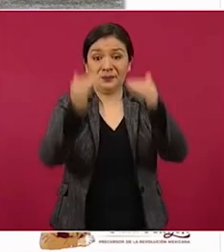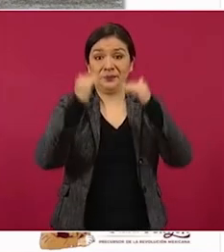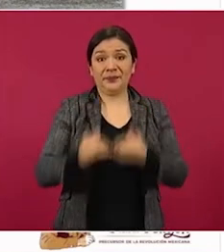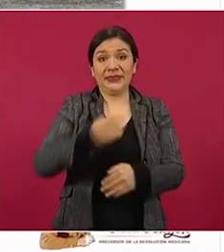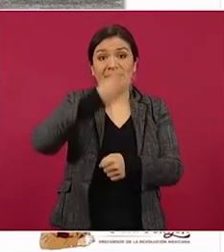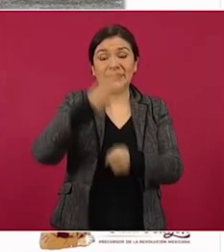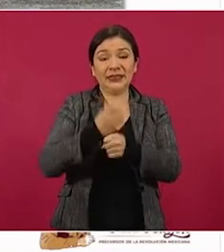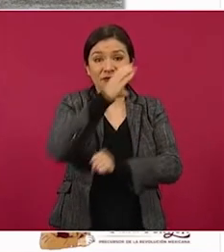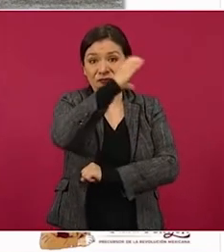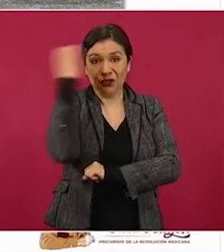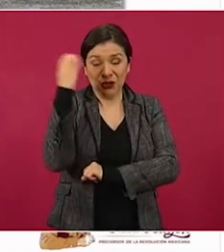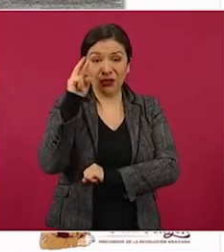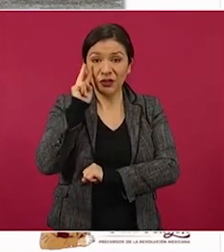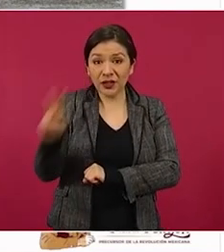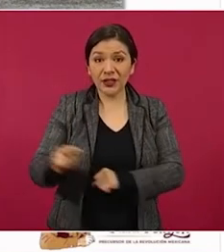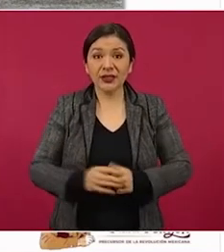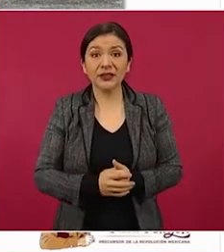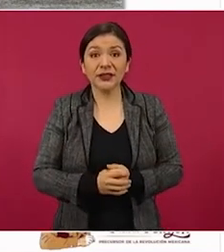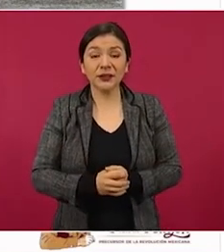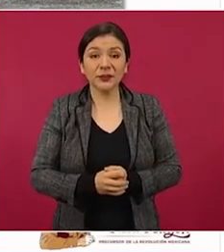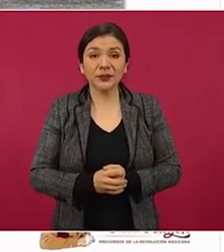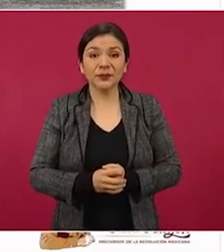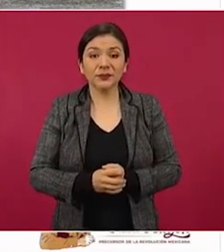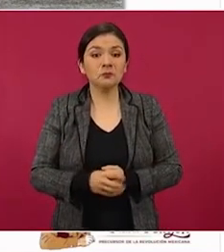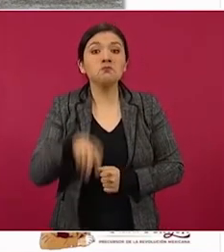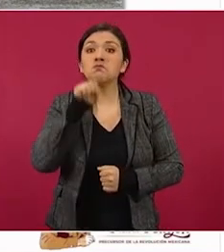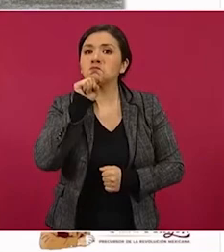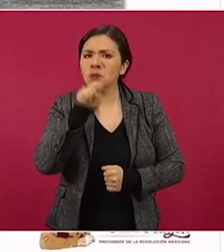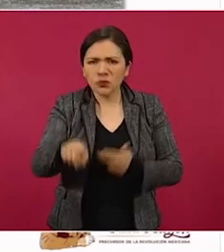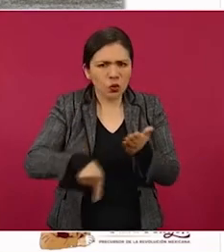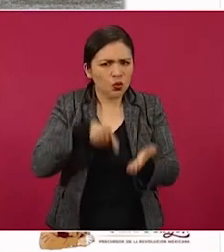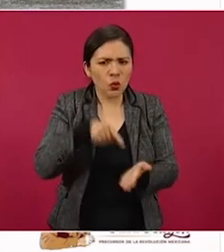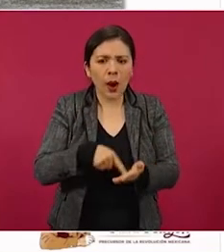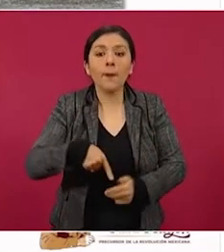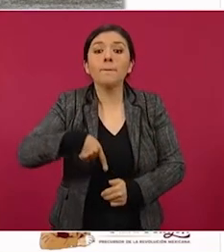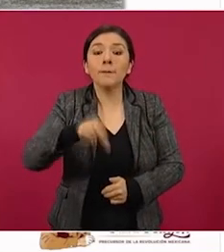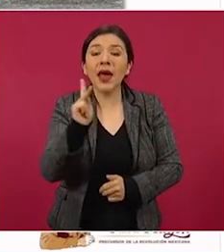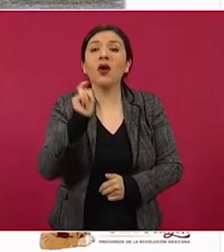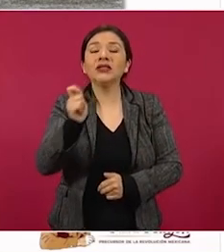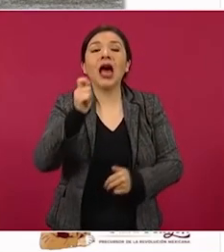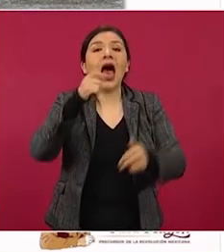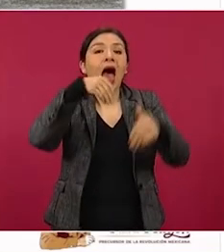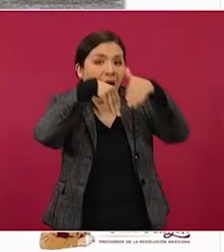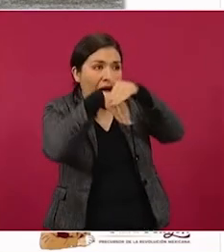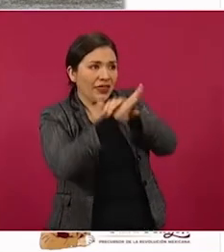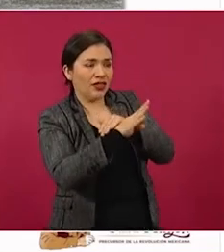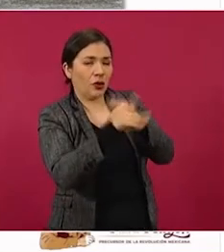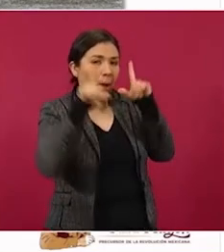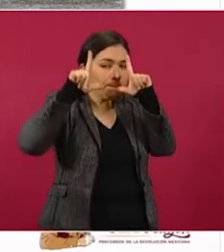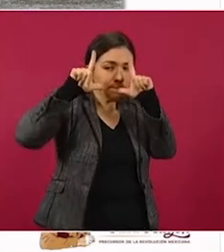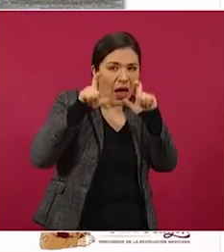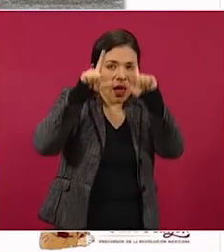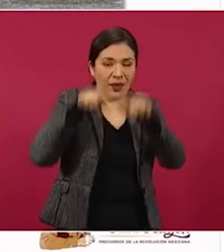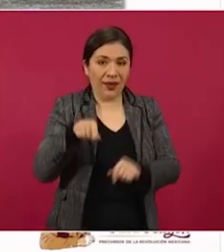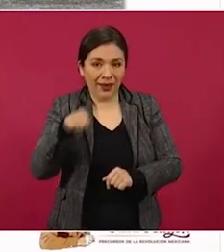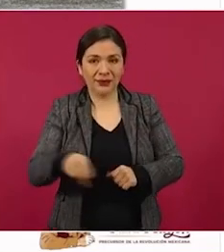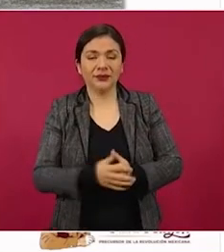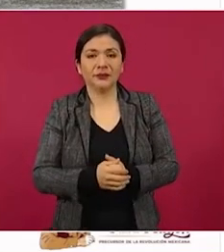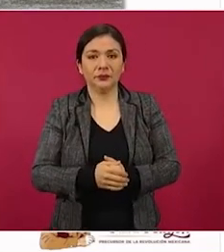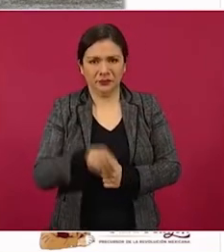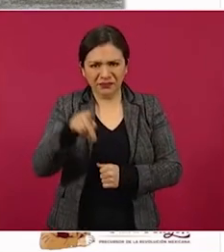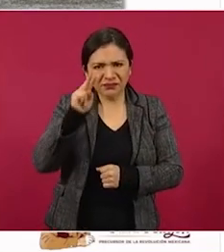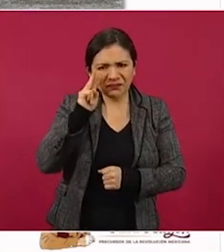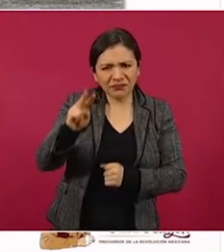tres, que está en la parte inferior, es el mismo sitio, pero tomado desde dentro de la refinería. Incluso se